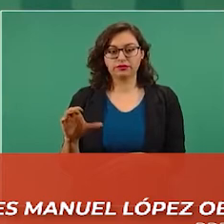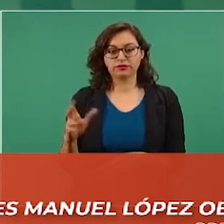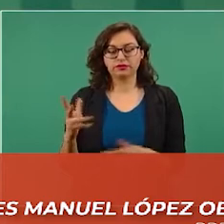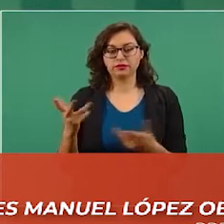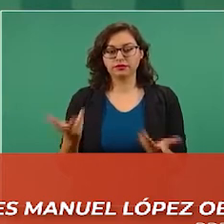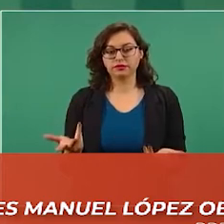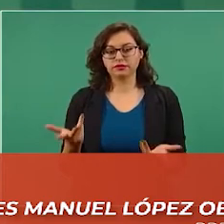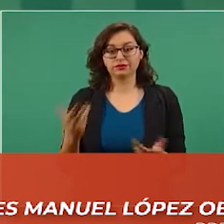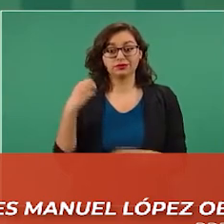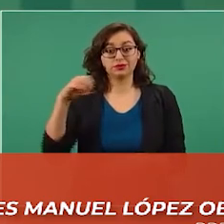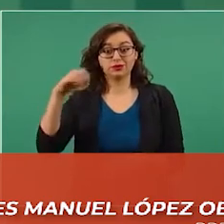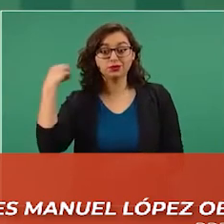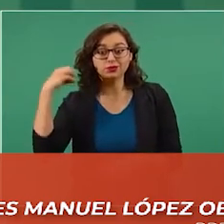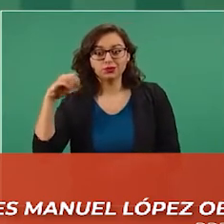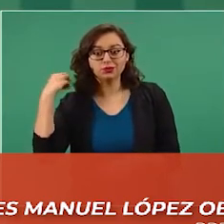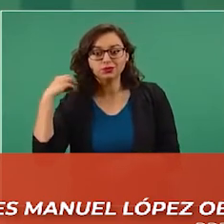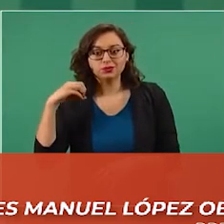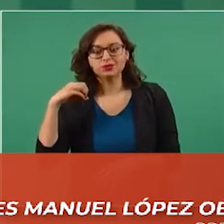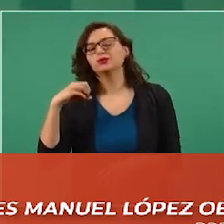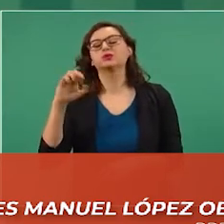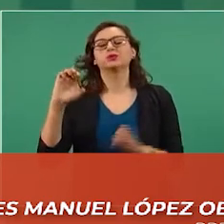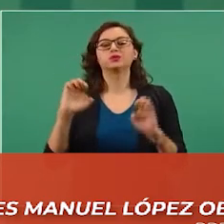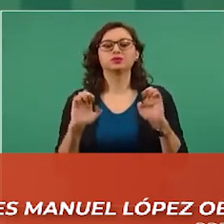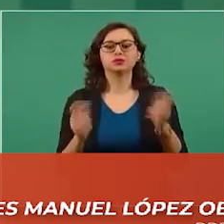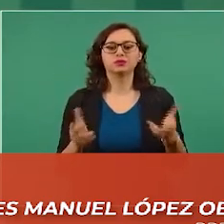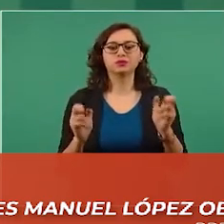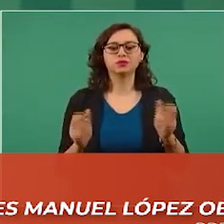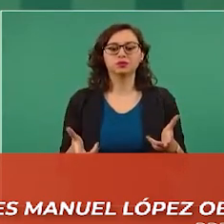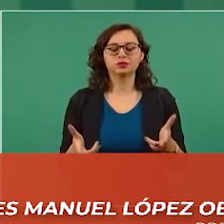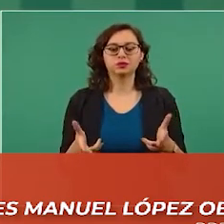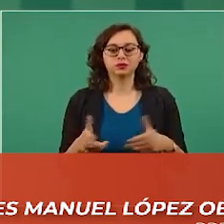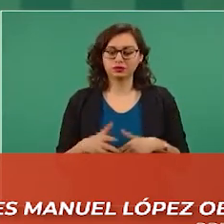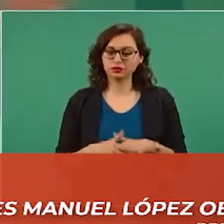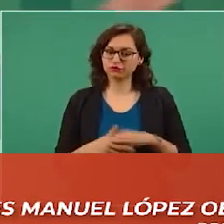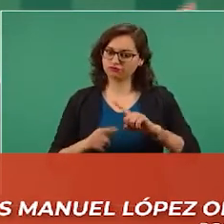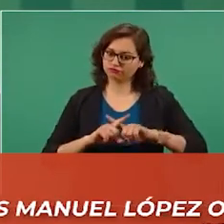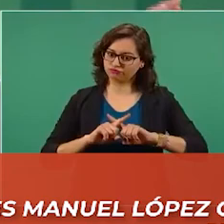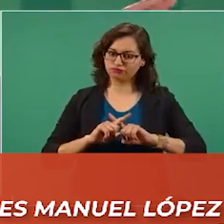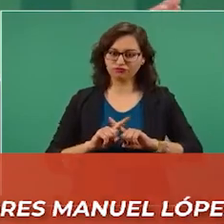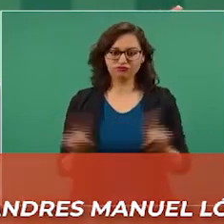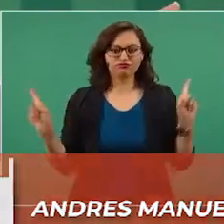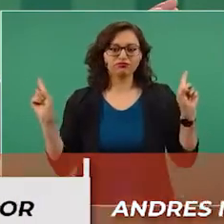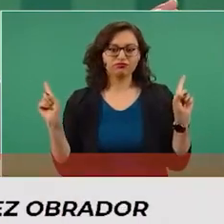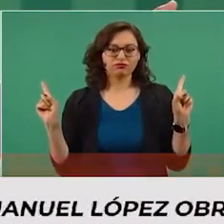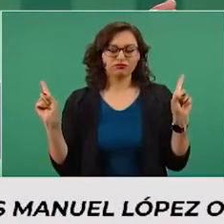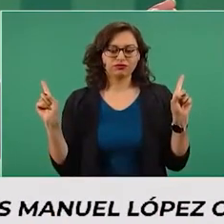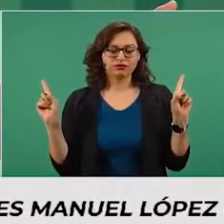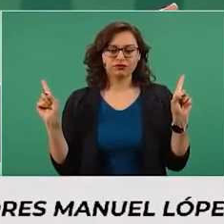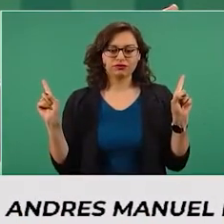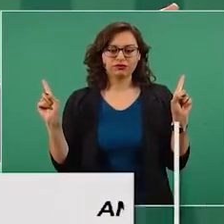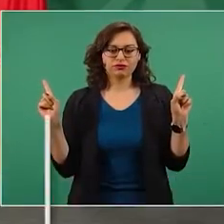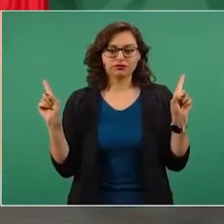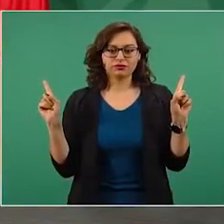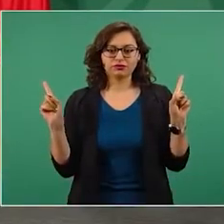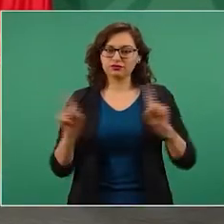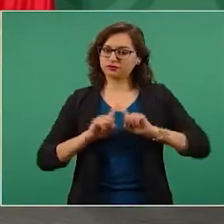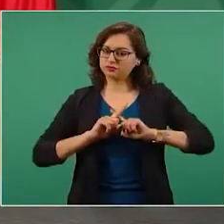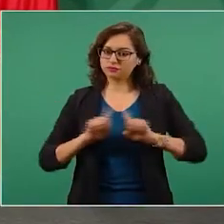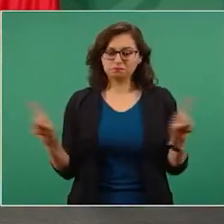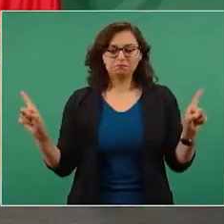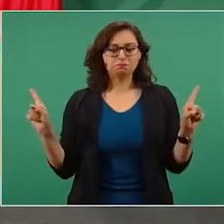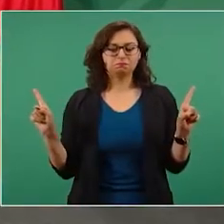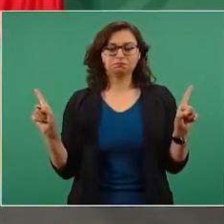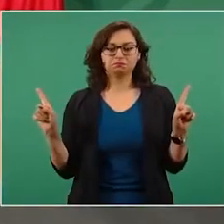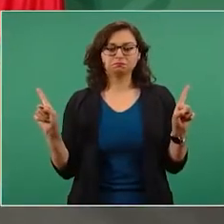ya no hablemos de Oaxaca, Chiapas, es totalmente distinto, totalmente